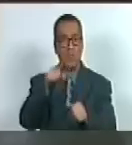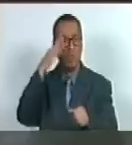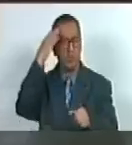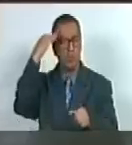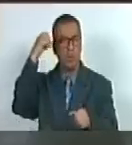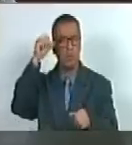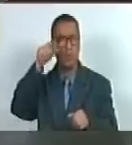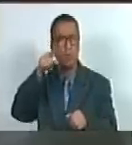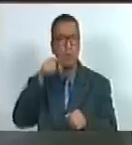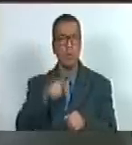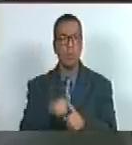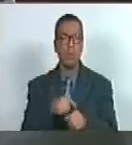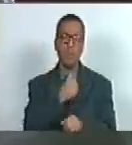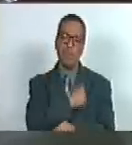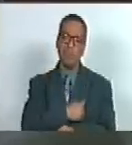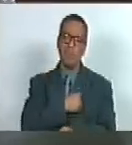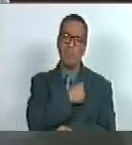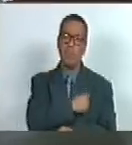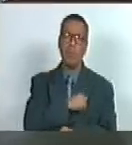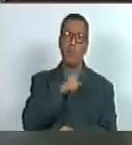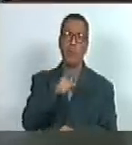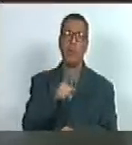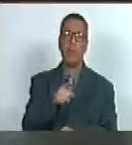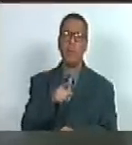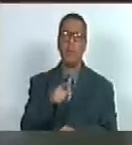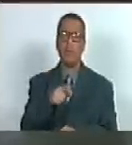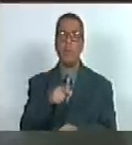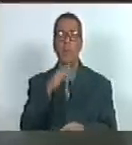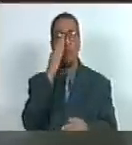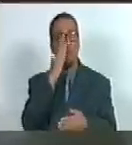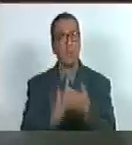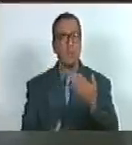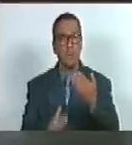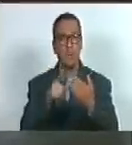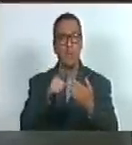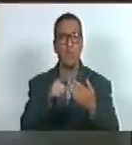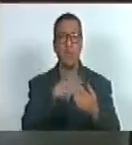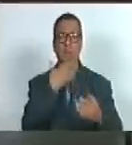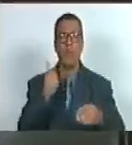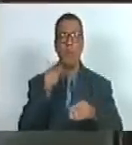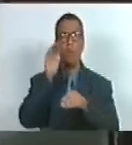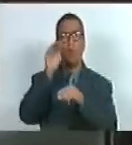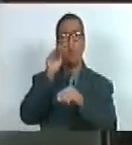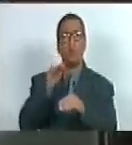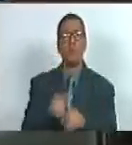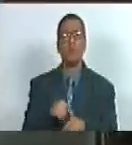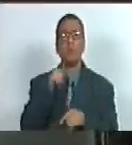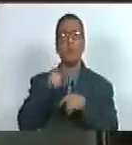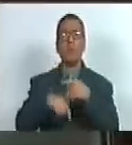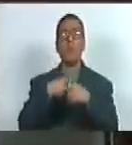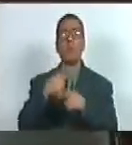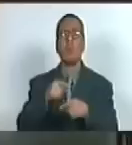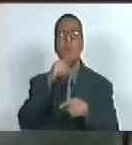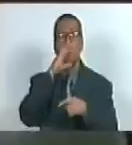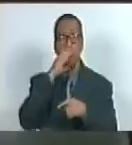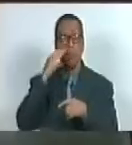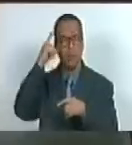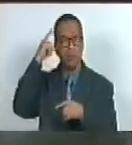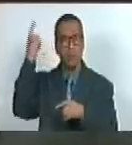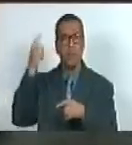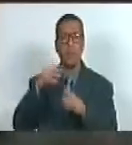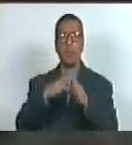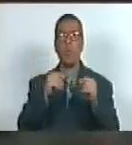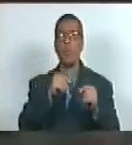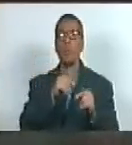que lamentablemente se truncan que podrán tener un mejor mañana de tal manera que rogamos a Dios por los